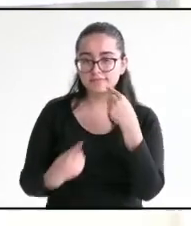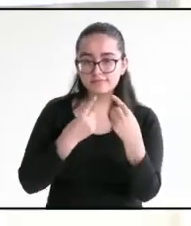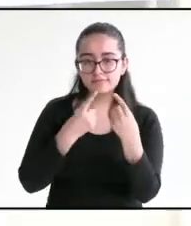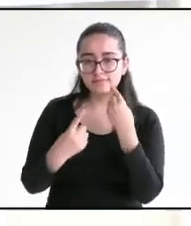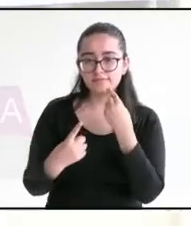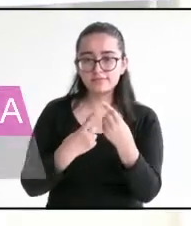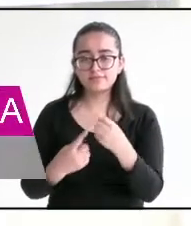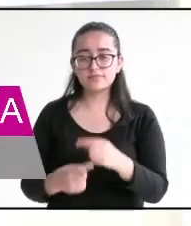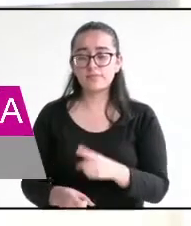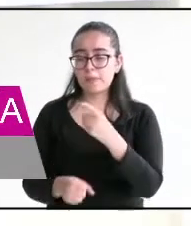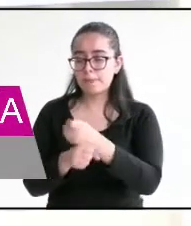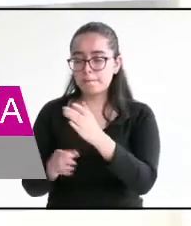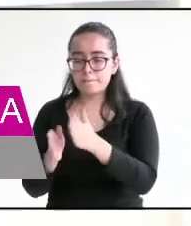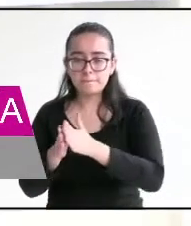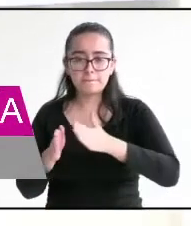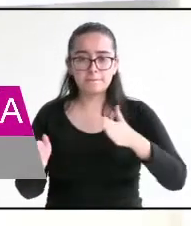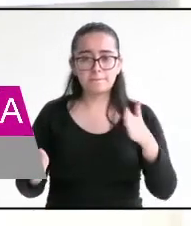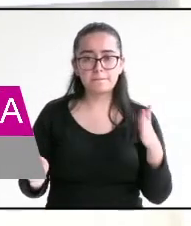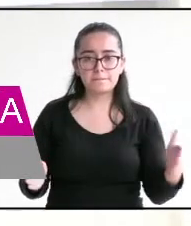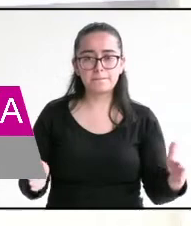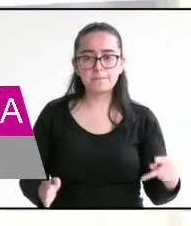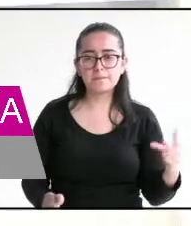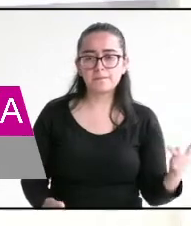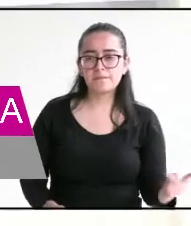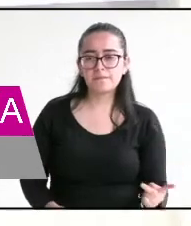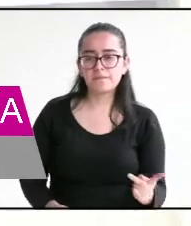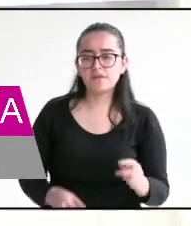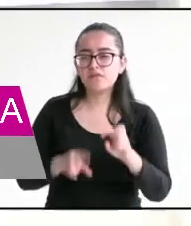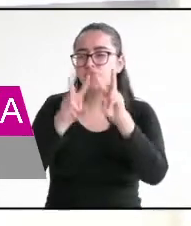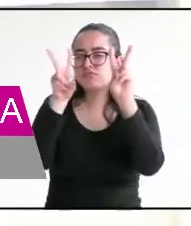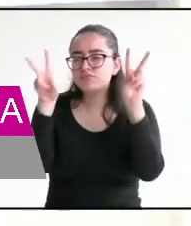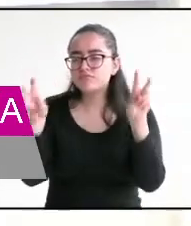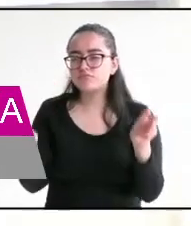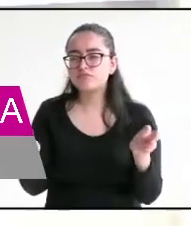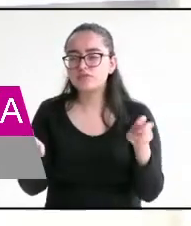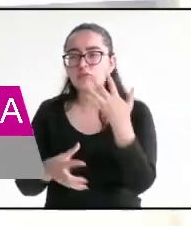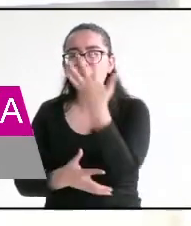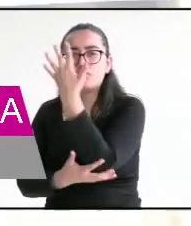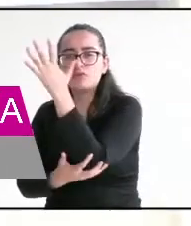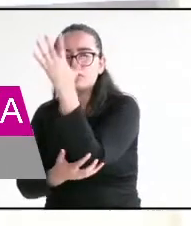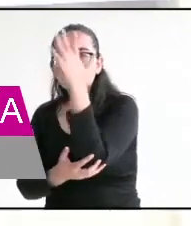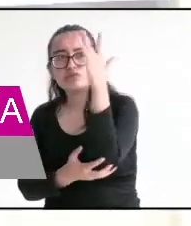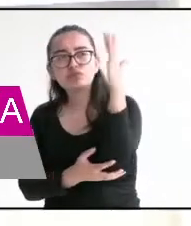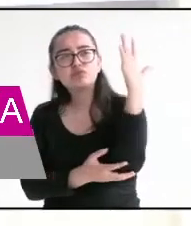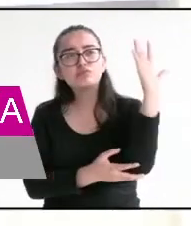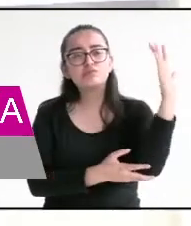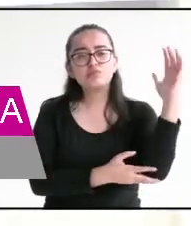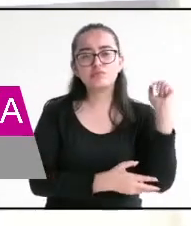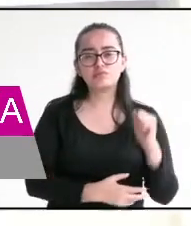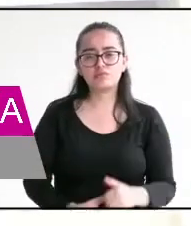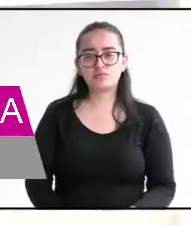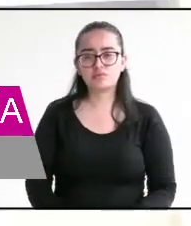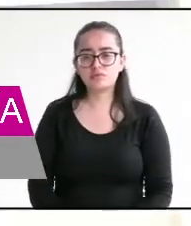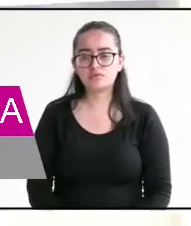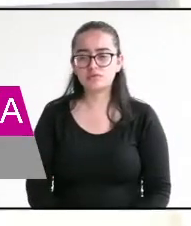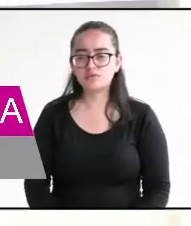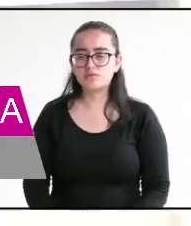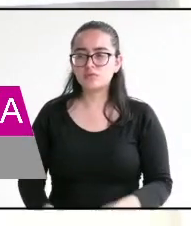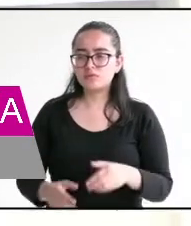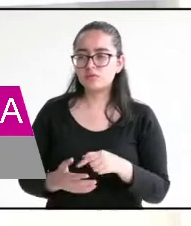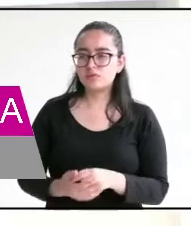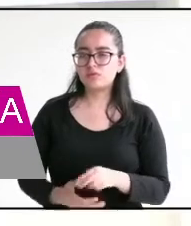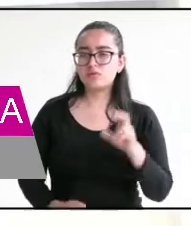vamos al primer bloque de preguntas. El tema es medio ambiente y en este momento los candidatos